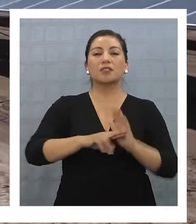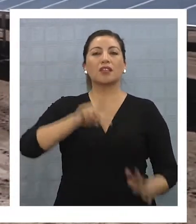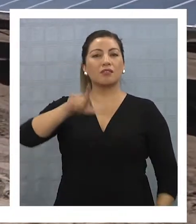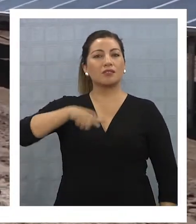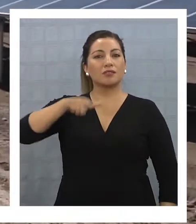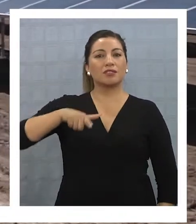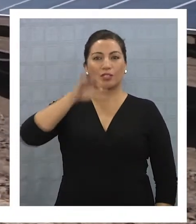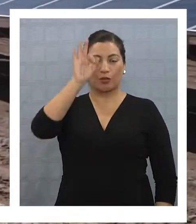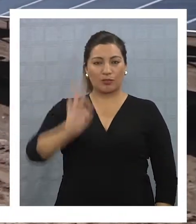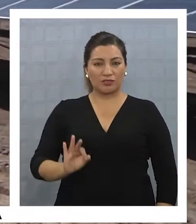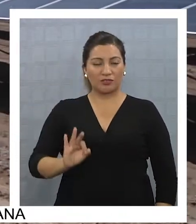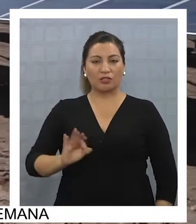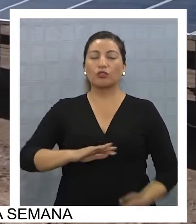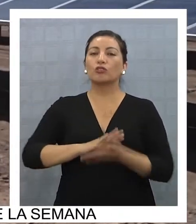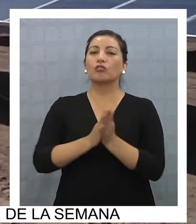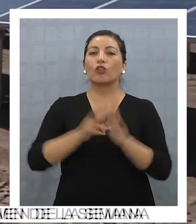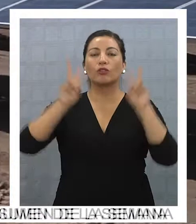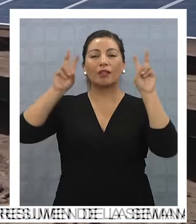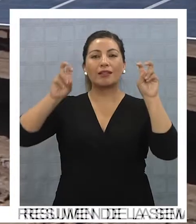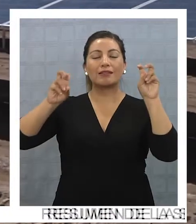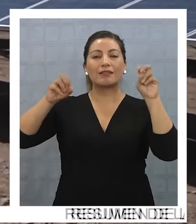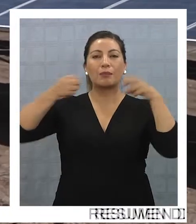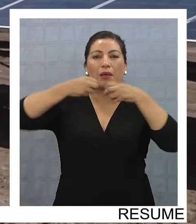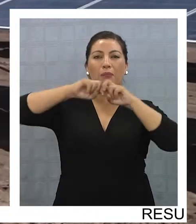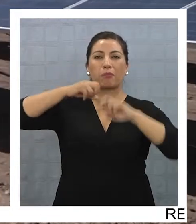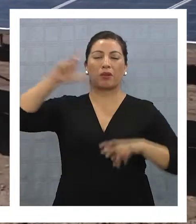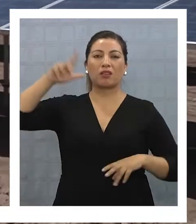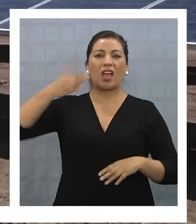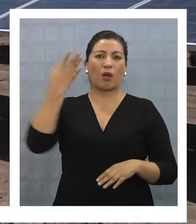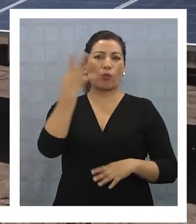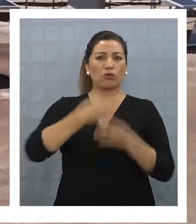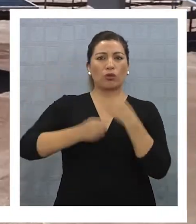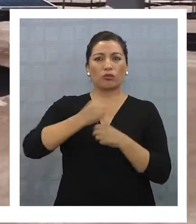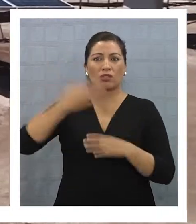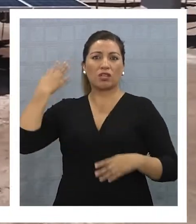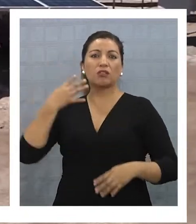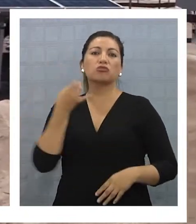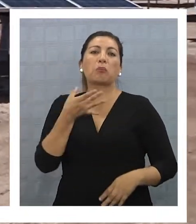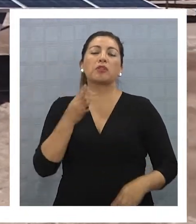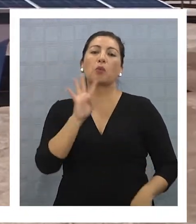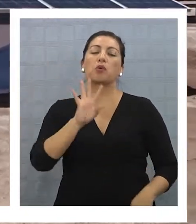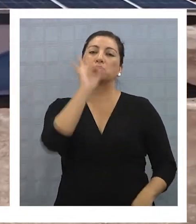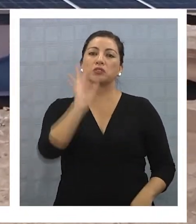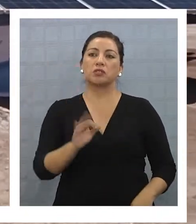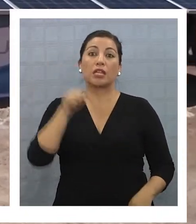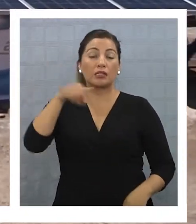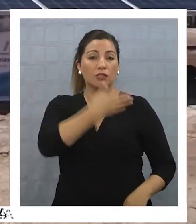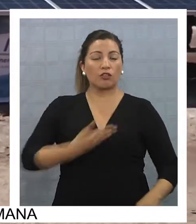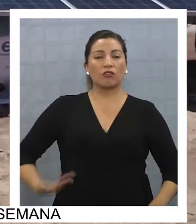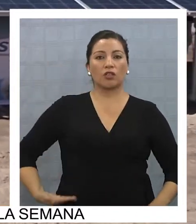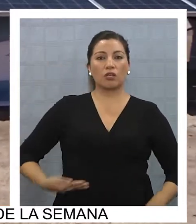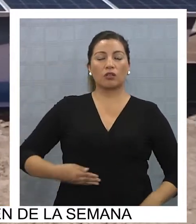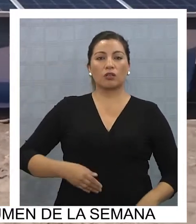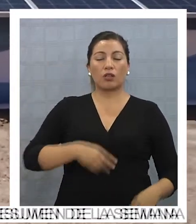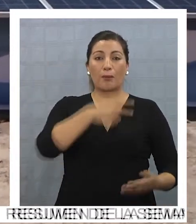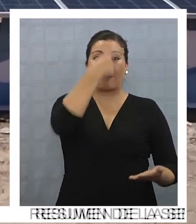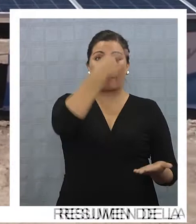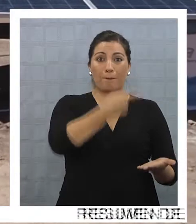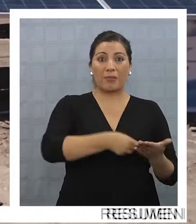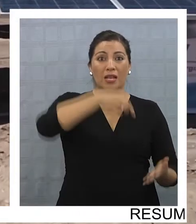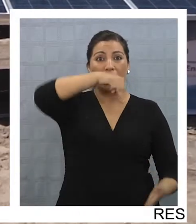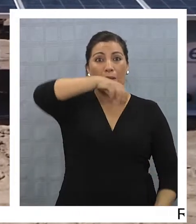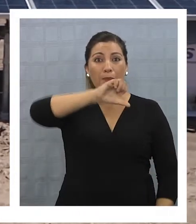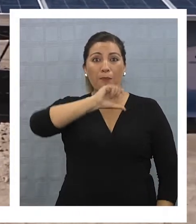17% de toda la generación eléctrica. Hace cuatro años eran aproximadamente 4%. Durante este gobierno vamos a pasar de 1.000 megas